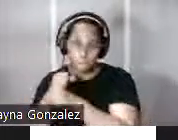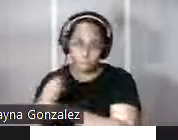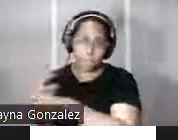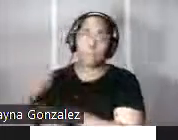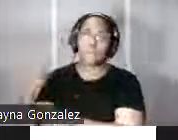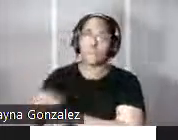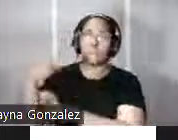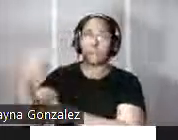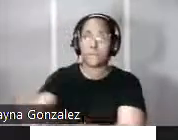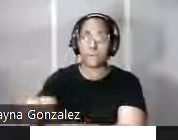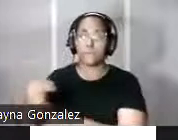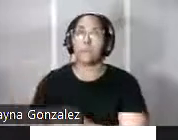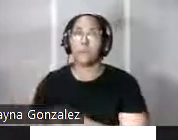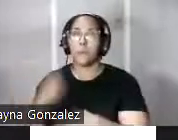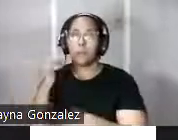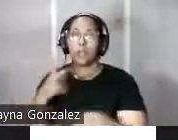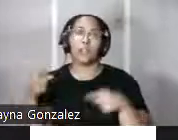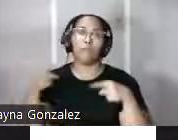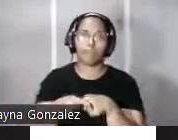evitar un posible asalto enemigo